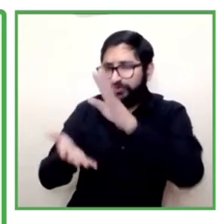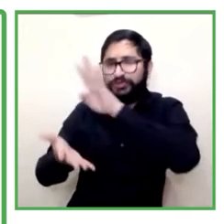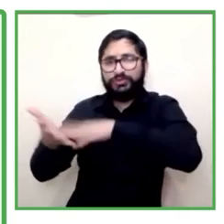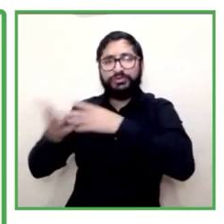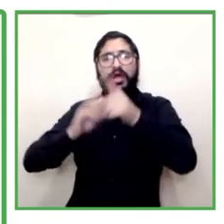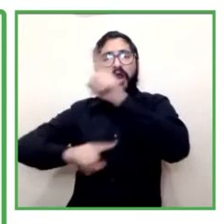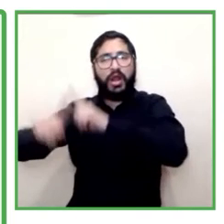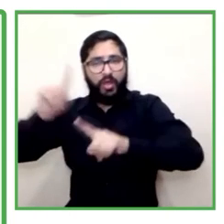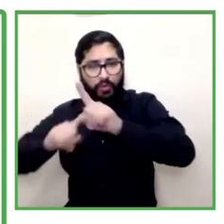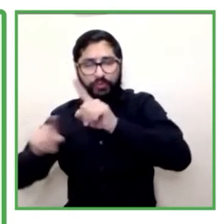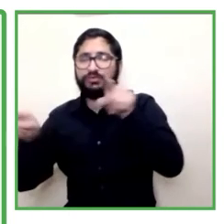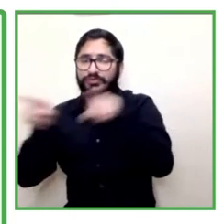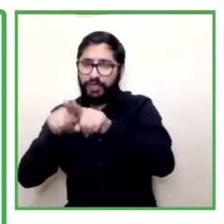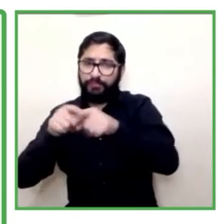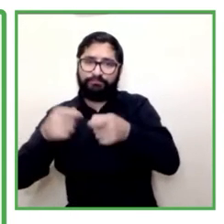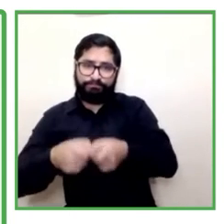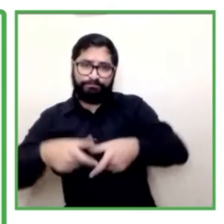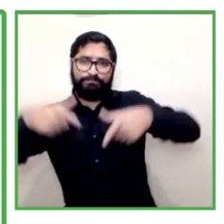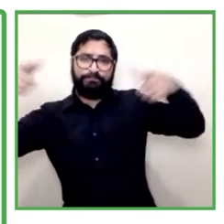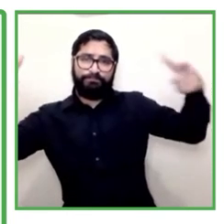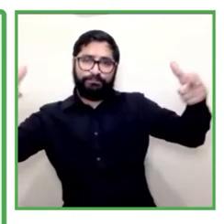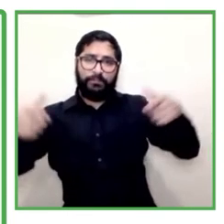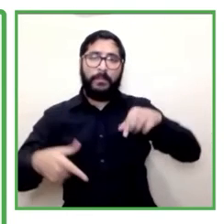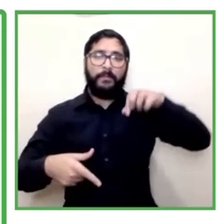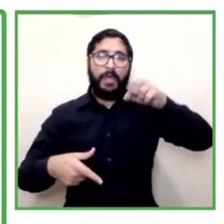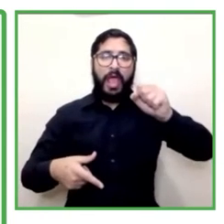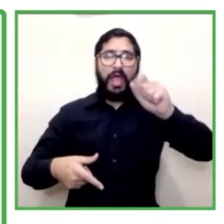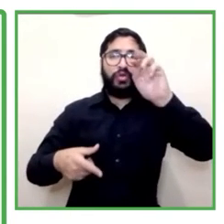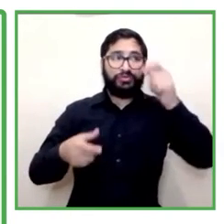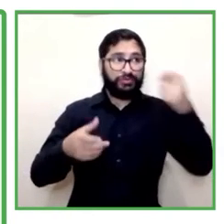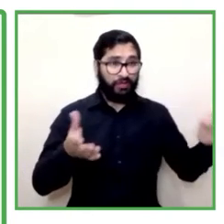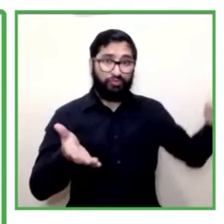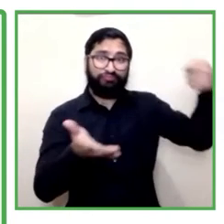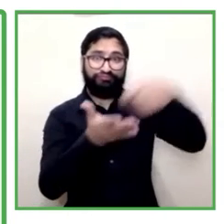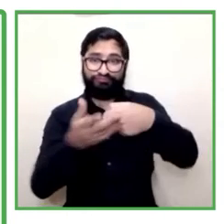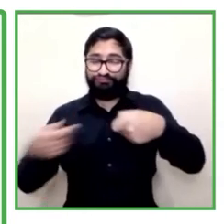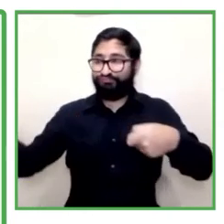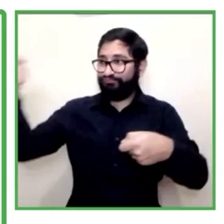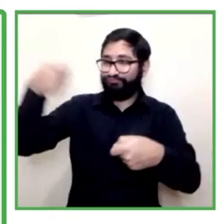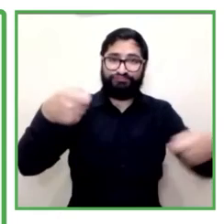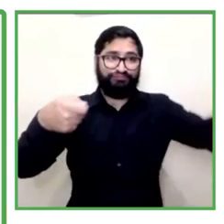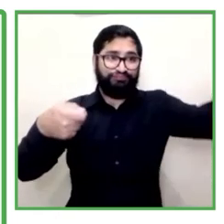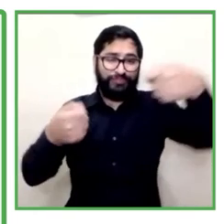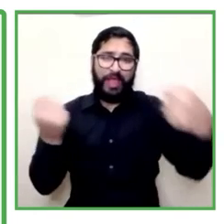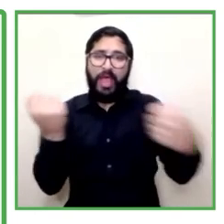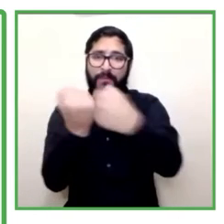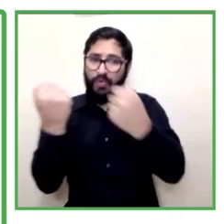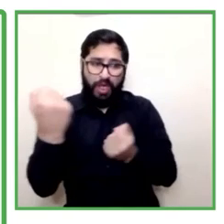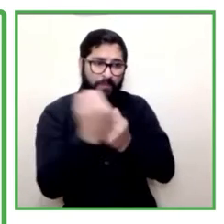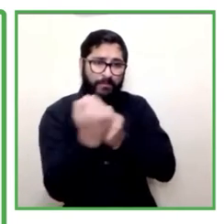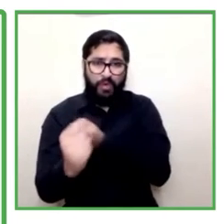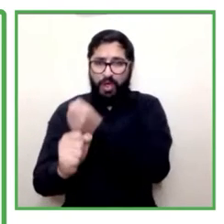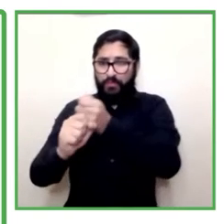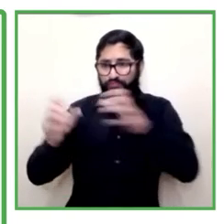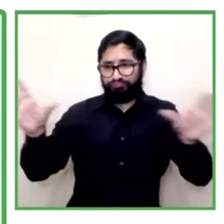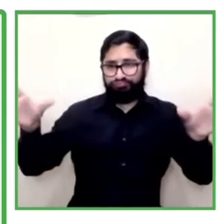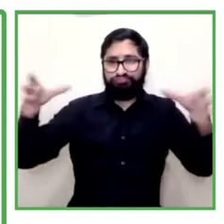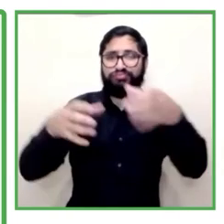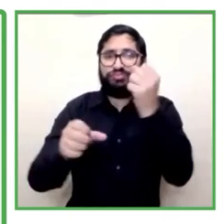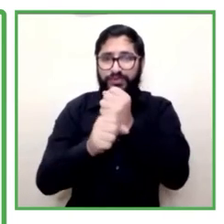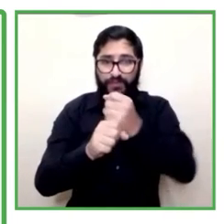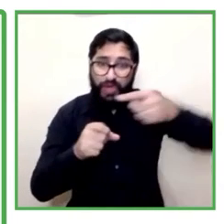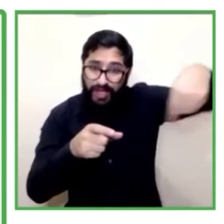modalidad de contrato de aprendizaje de nuestros aprendices con discapacidad que van finalizando su proceso académico y